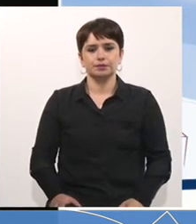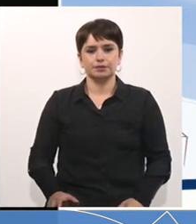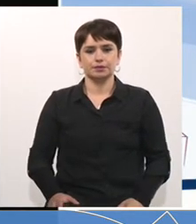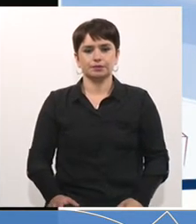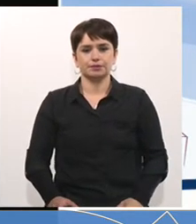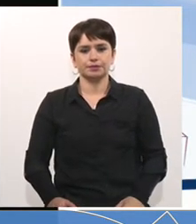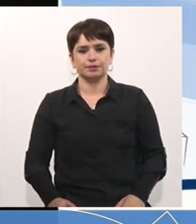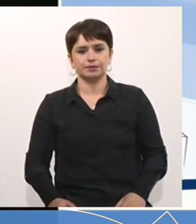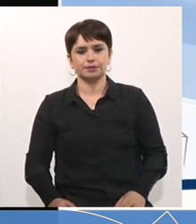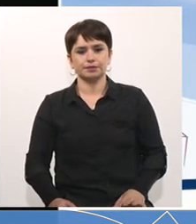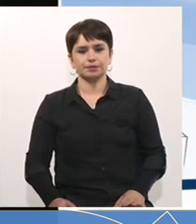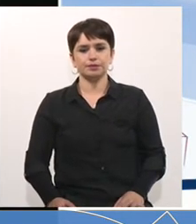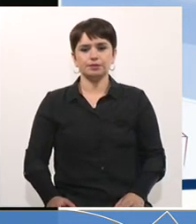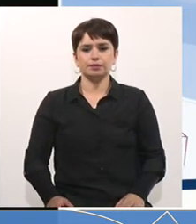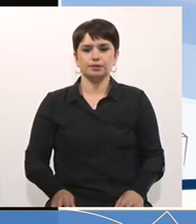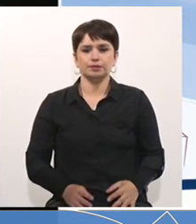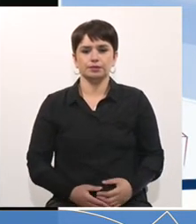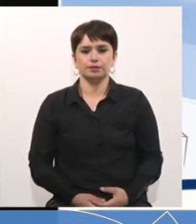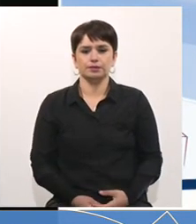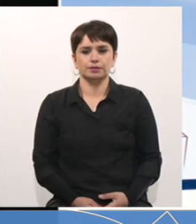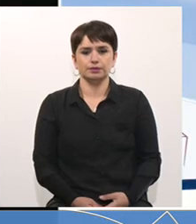Tiene que dar micrófono.